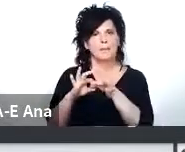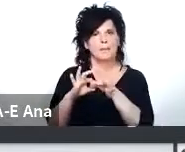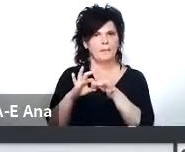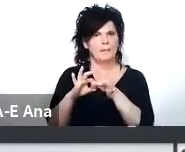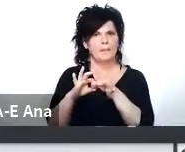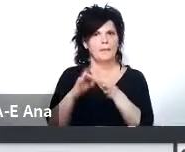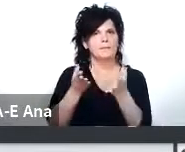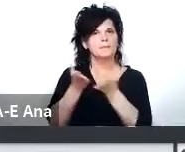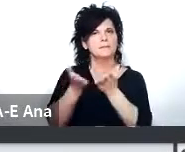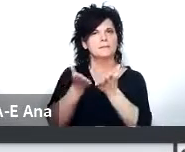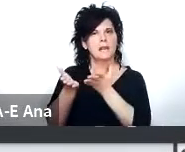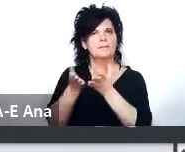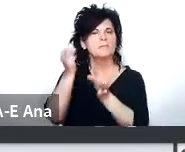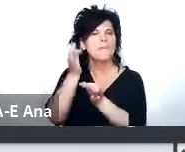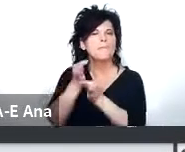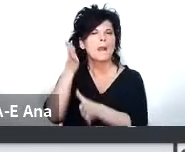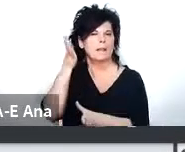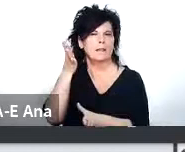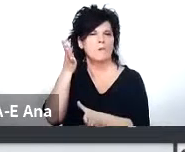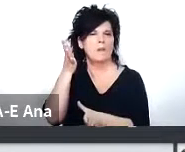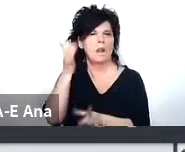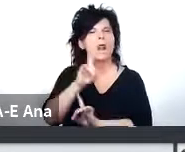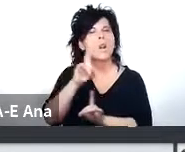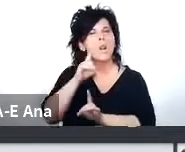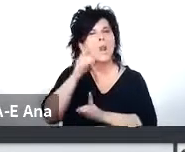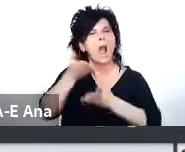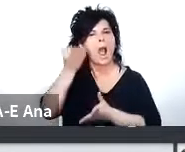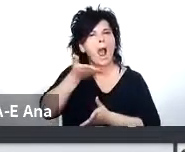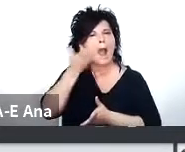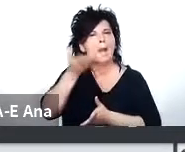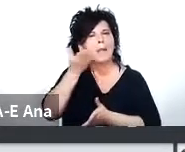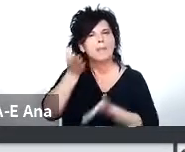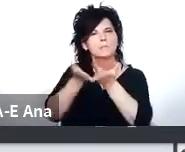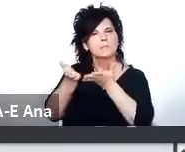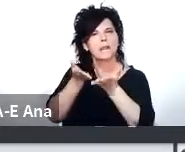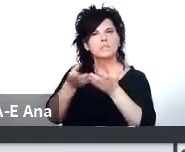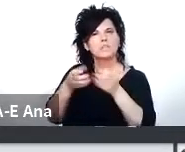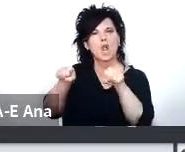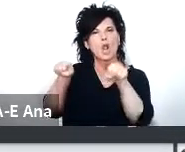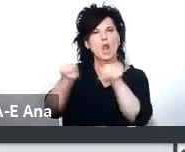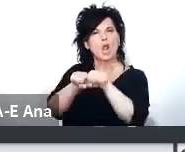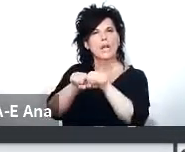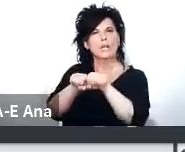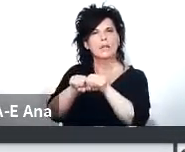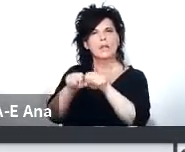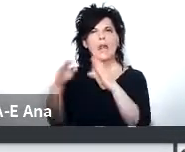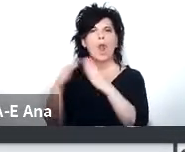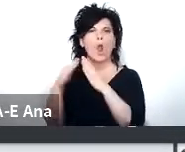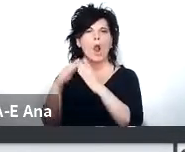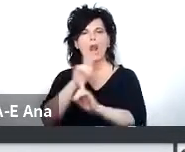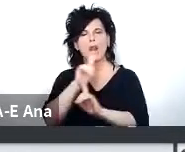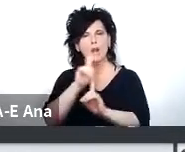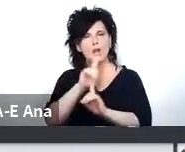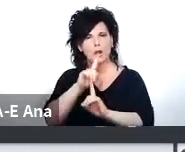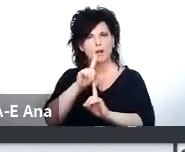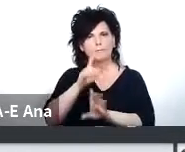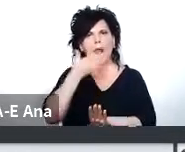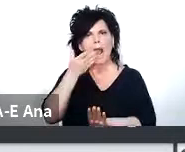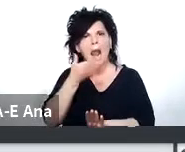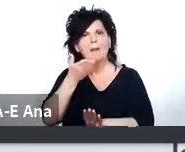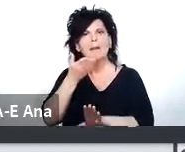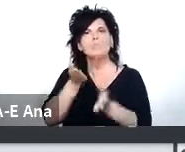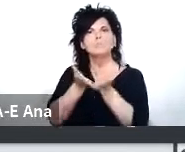servicios muy particulares no estamos hablando de servicios de conectividad satelital hogar sino que estamos hablando servicios de